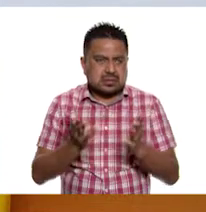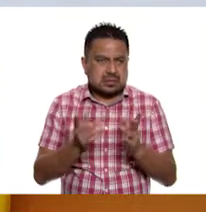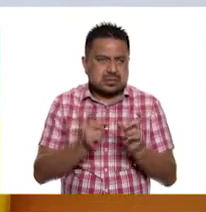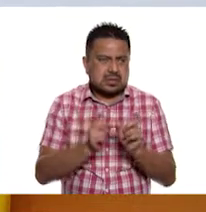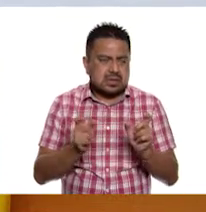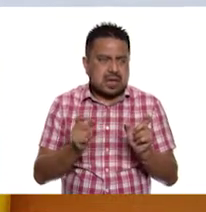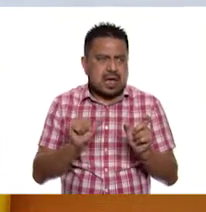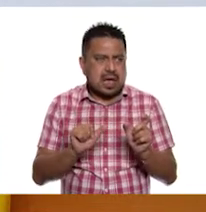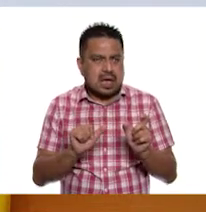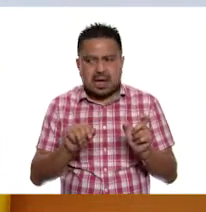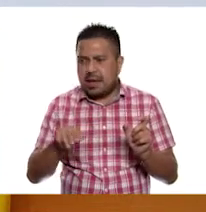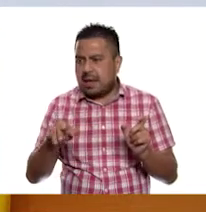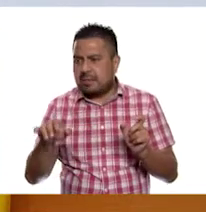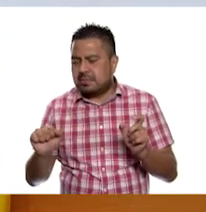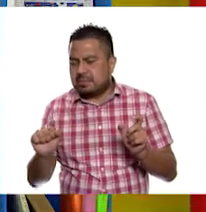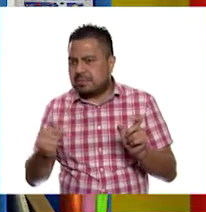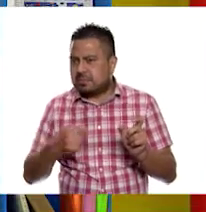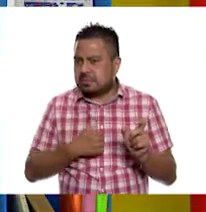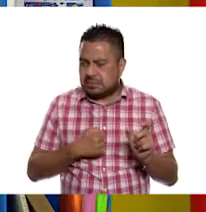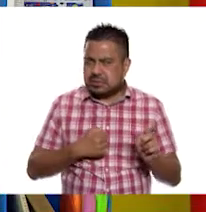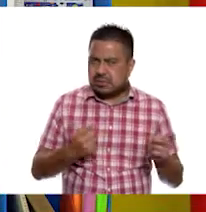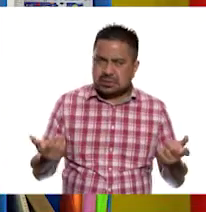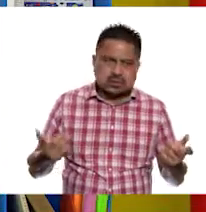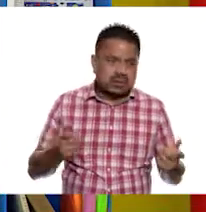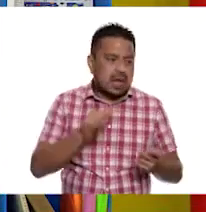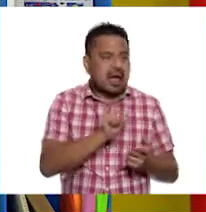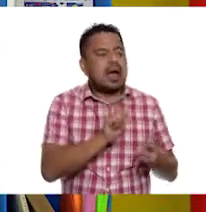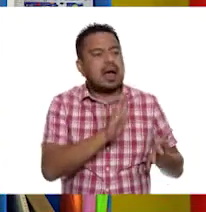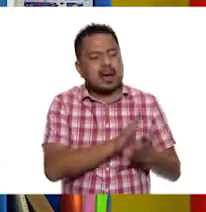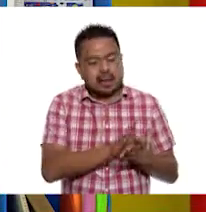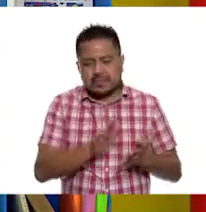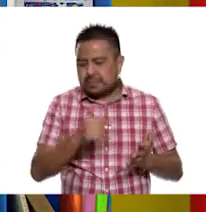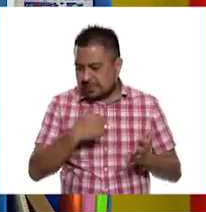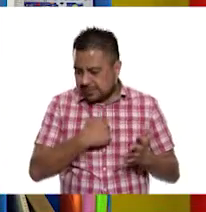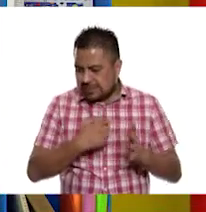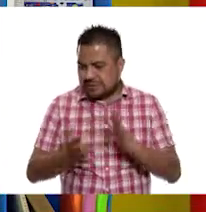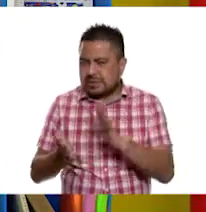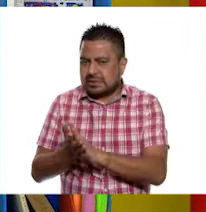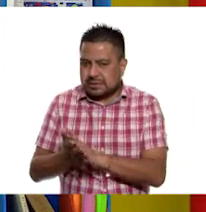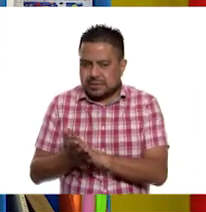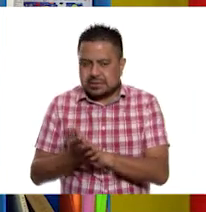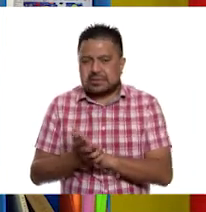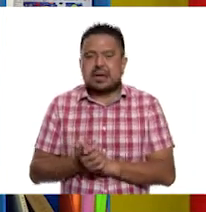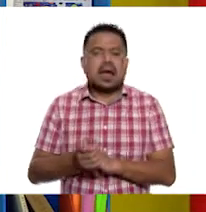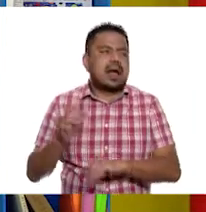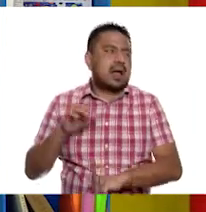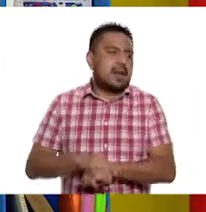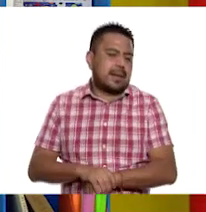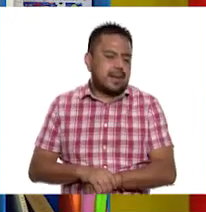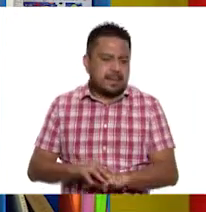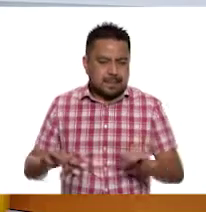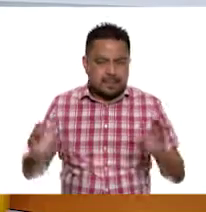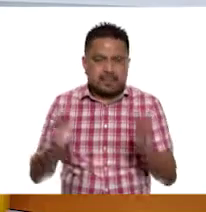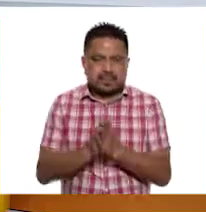No, no, no, no, Es a mis amigos.